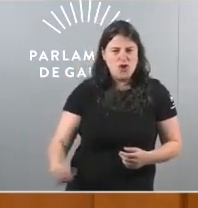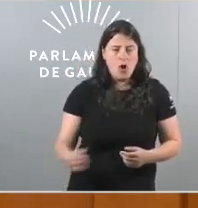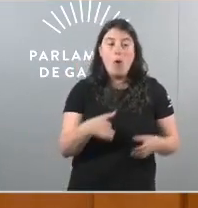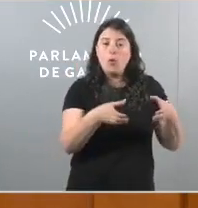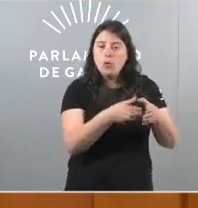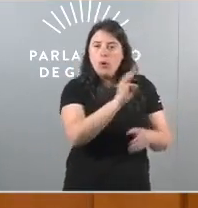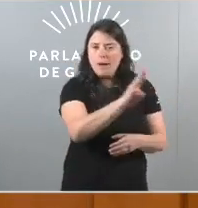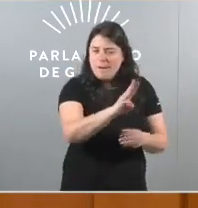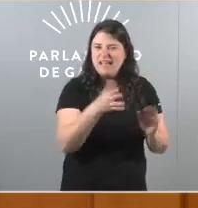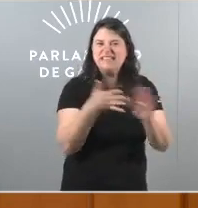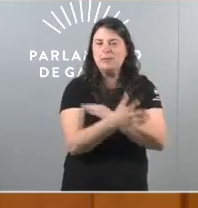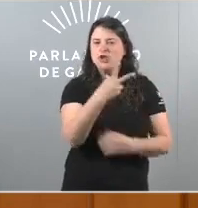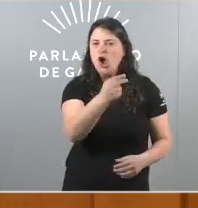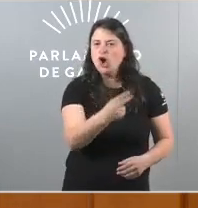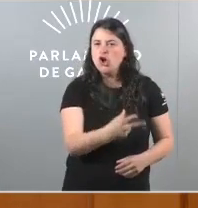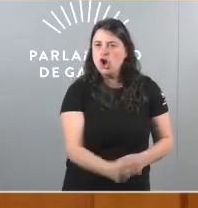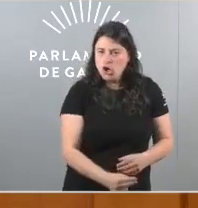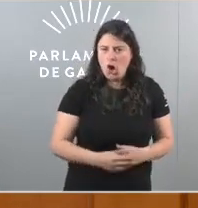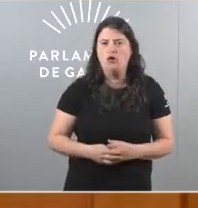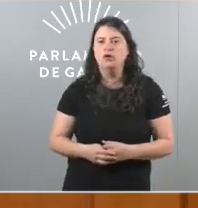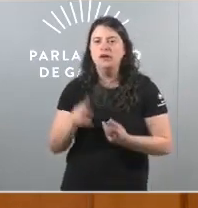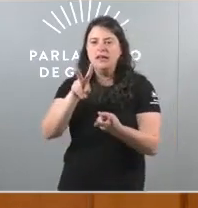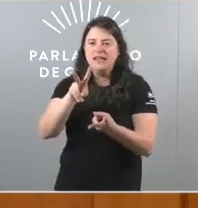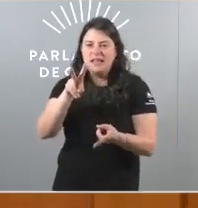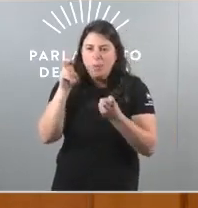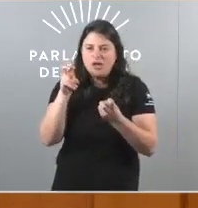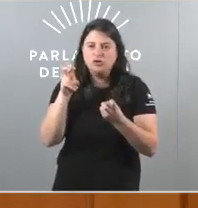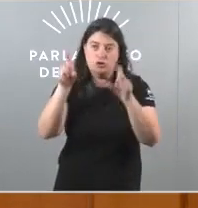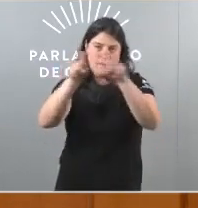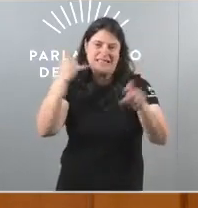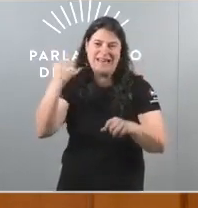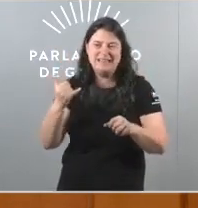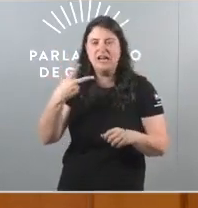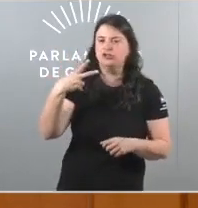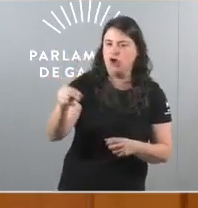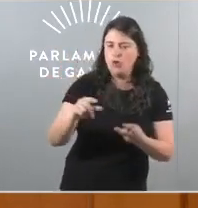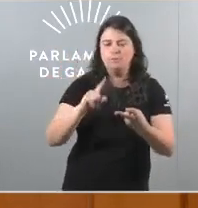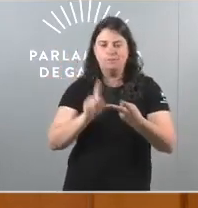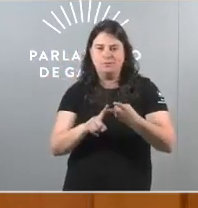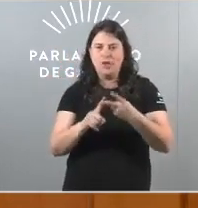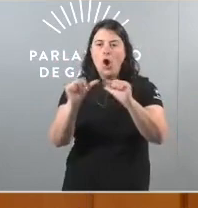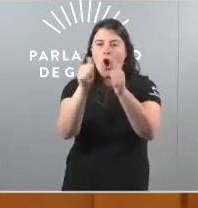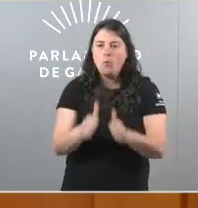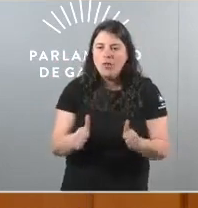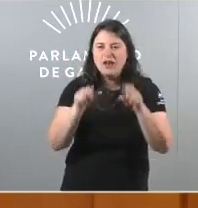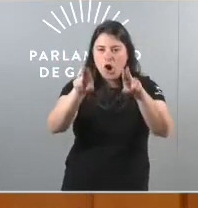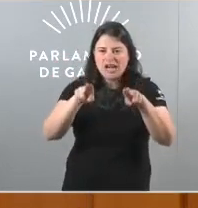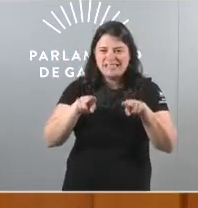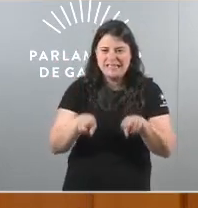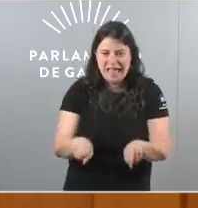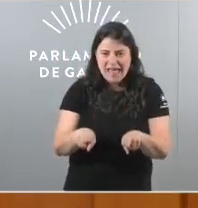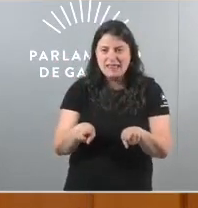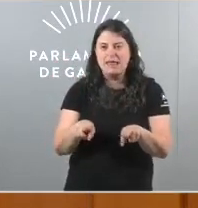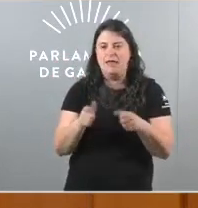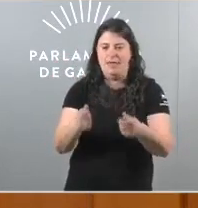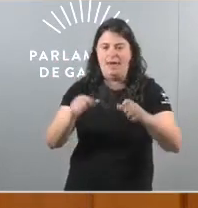Popular do non. Non a subir os impostos as eléctricas non a un modelo de residencias que garanta